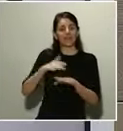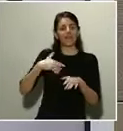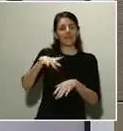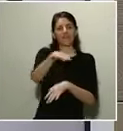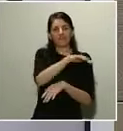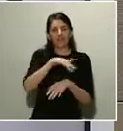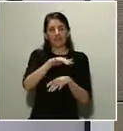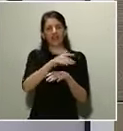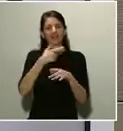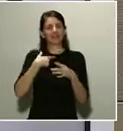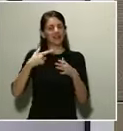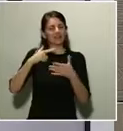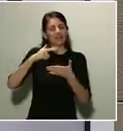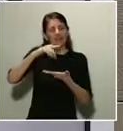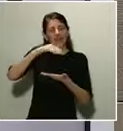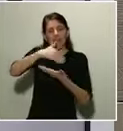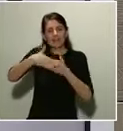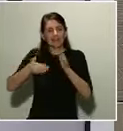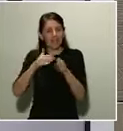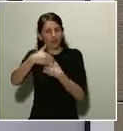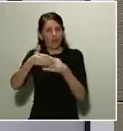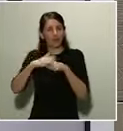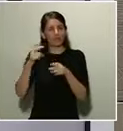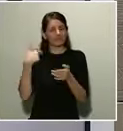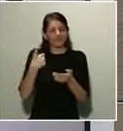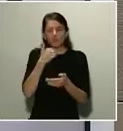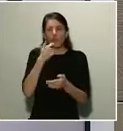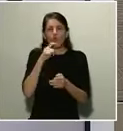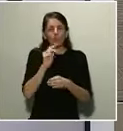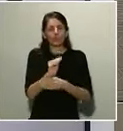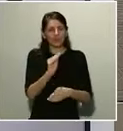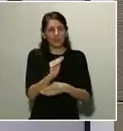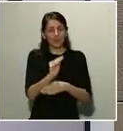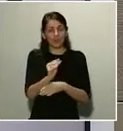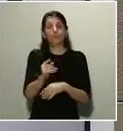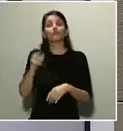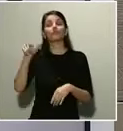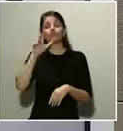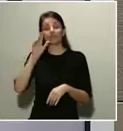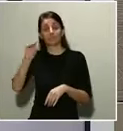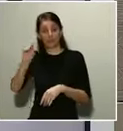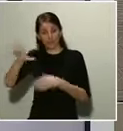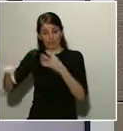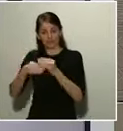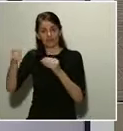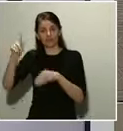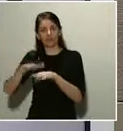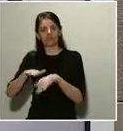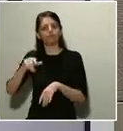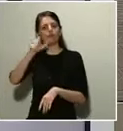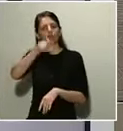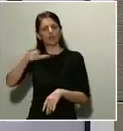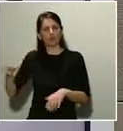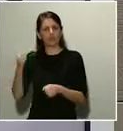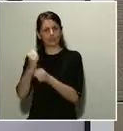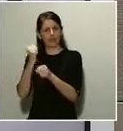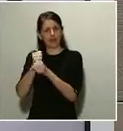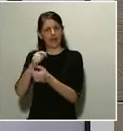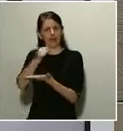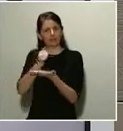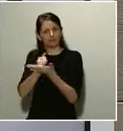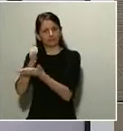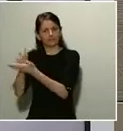otra parte, ¿ha habido quejas por el transporte de trabajadores del campo? ¿Se plantean alguna medida extraordinaria? En este sentido, hay otras preguntas relacionadas con